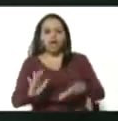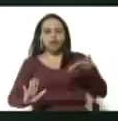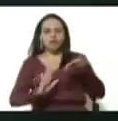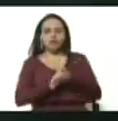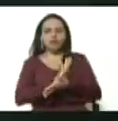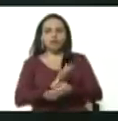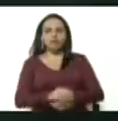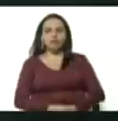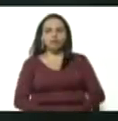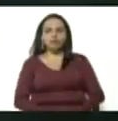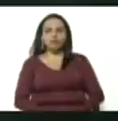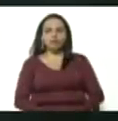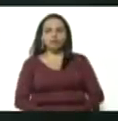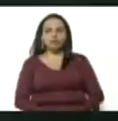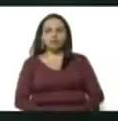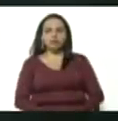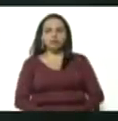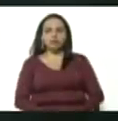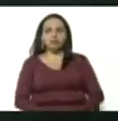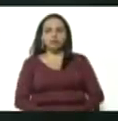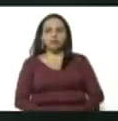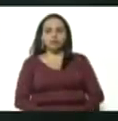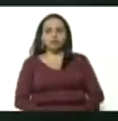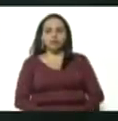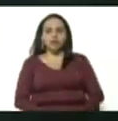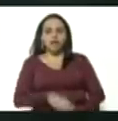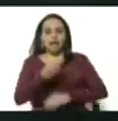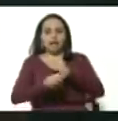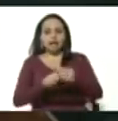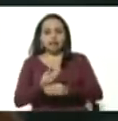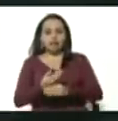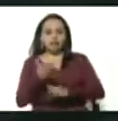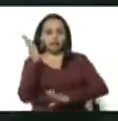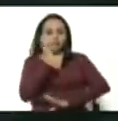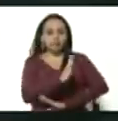de la judicialización de estos casos.